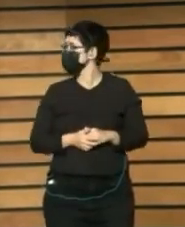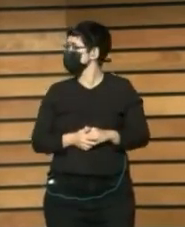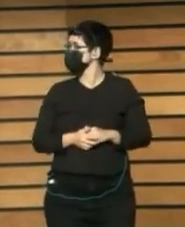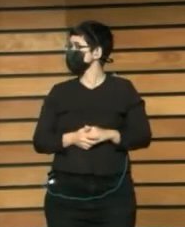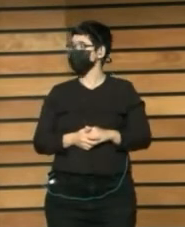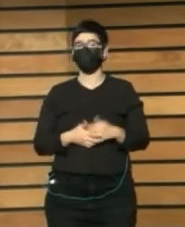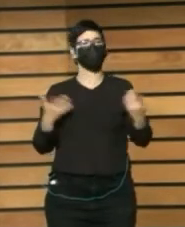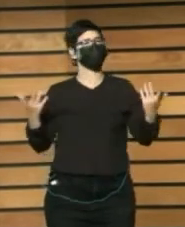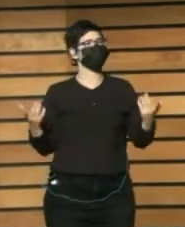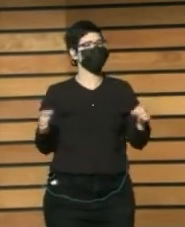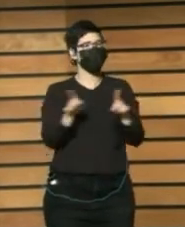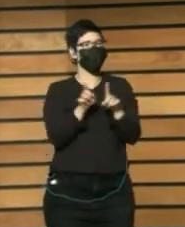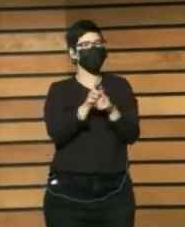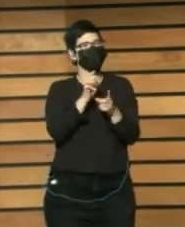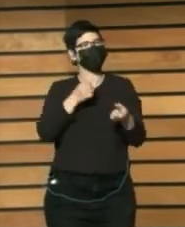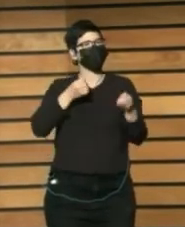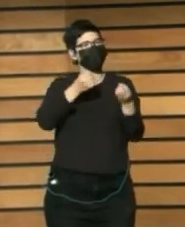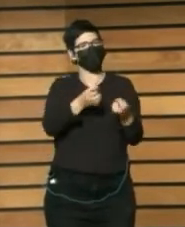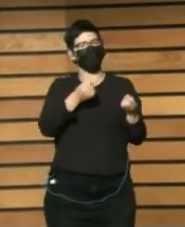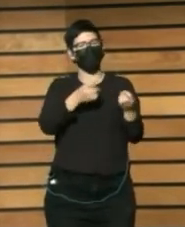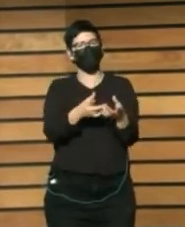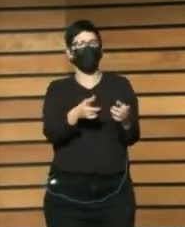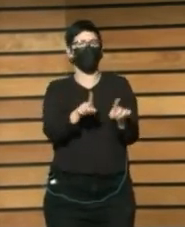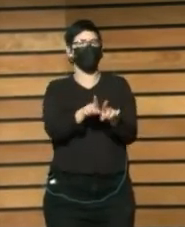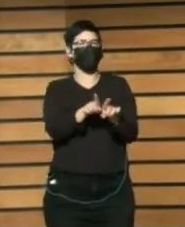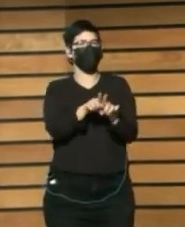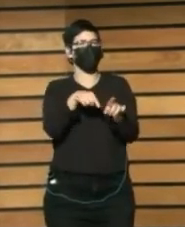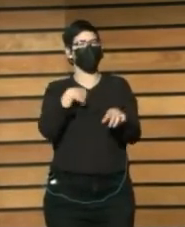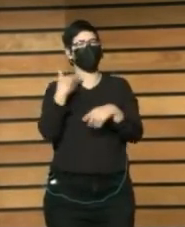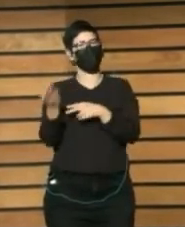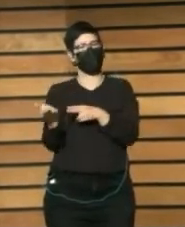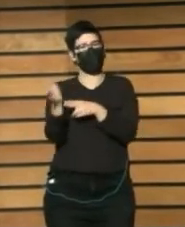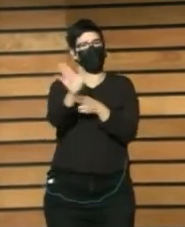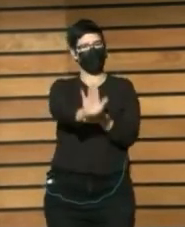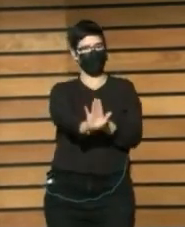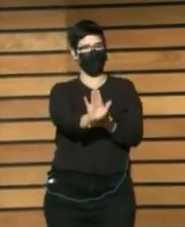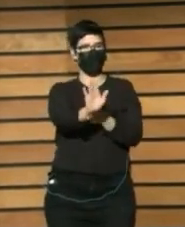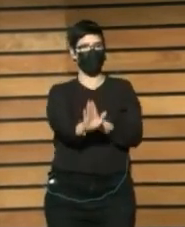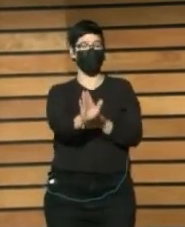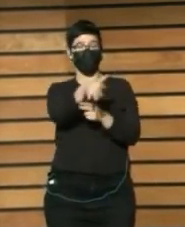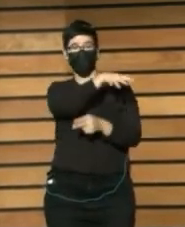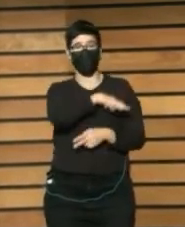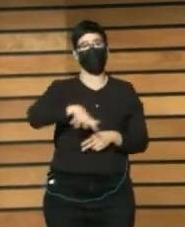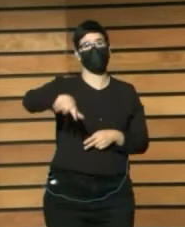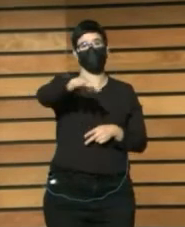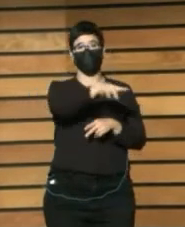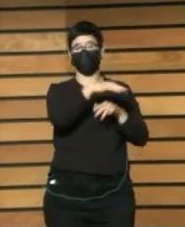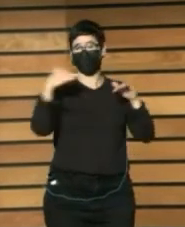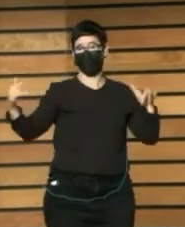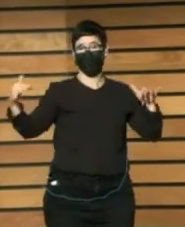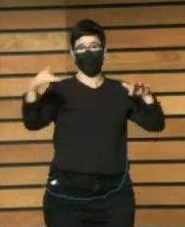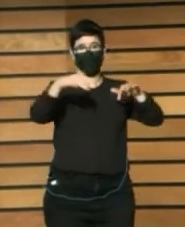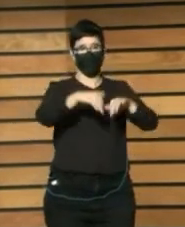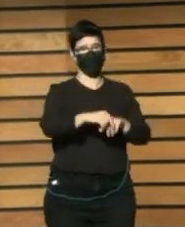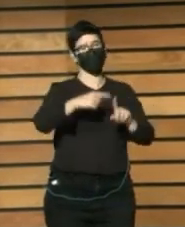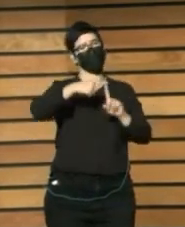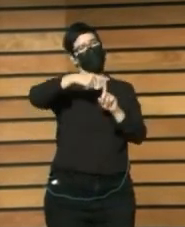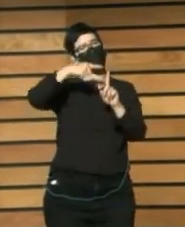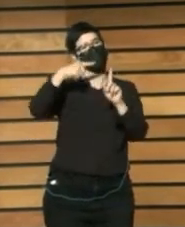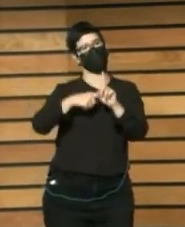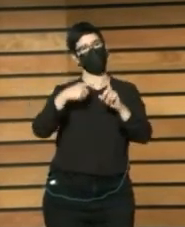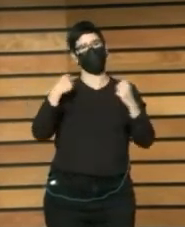Esto se lo comento Como un ejemplo De un espacio De encuentro De baja intensidad